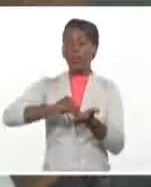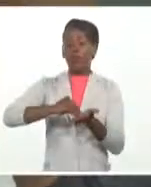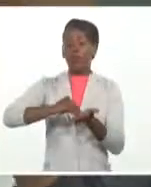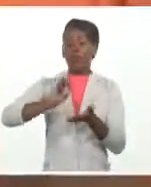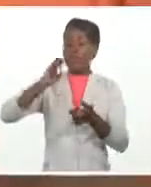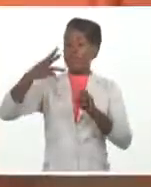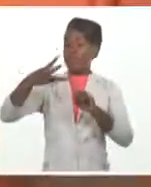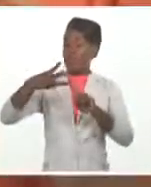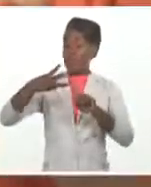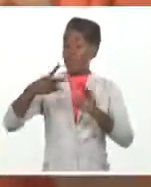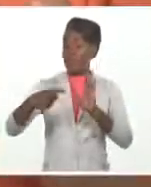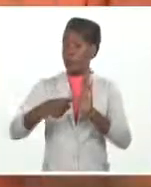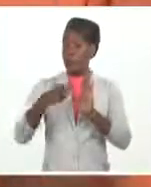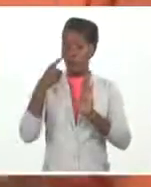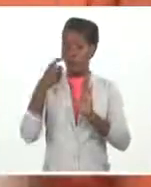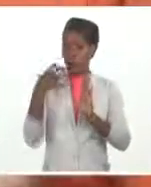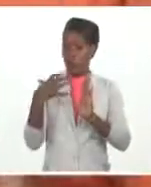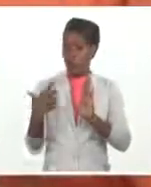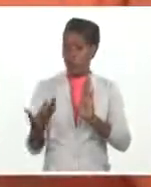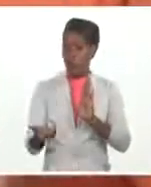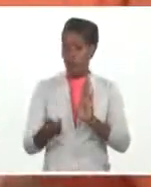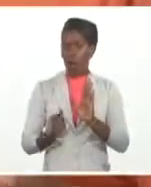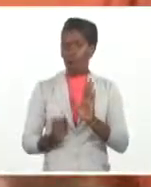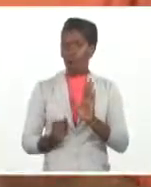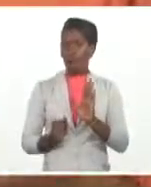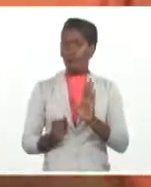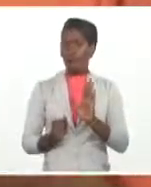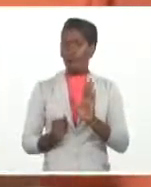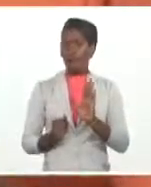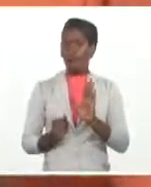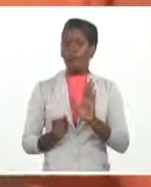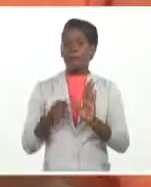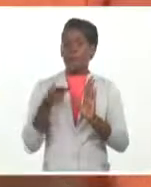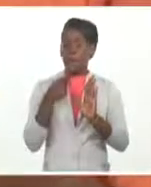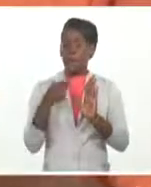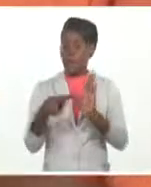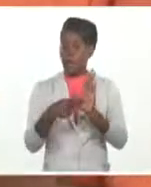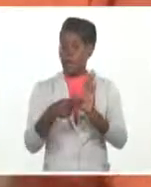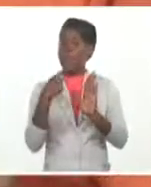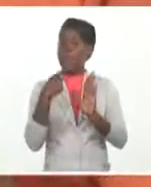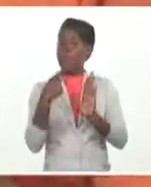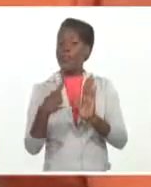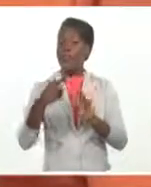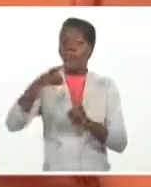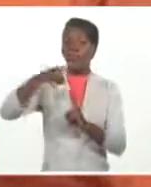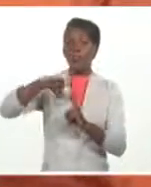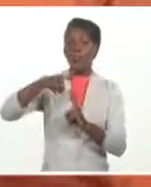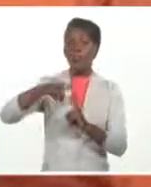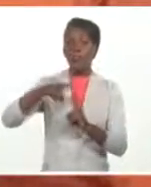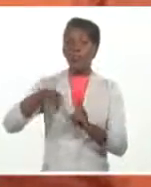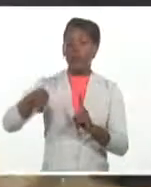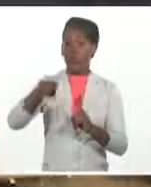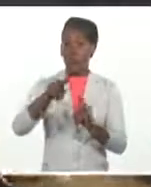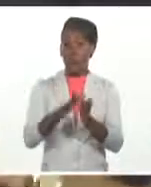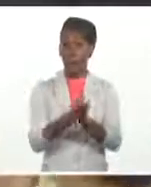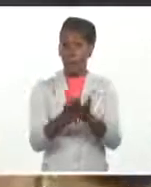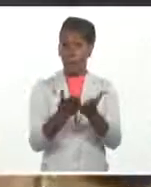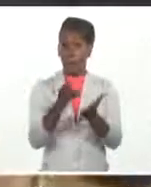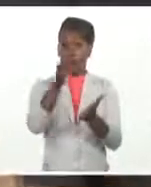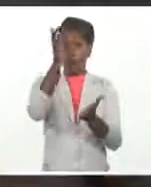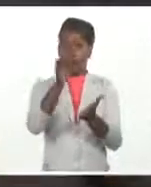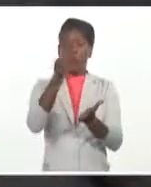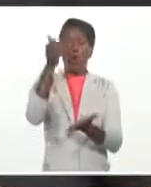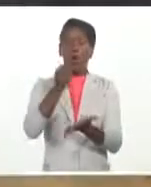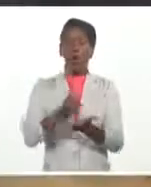la función de decir si el pasaporte que están presentando es válido. Empezará